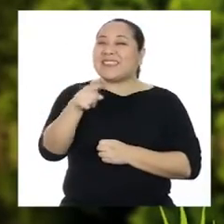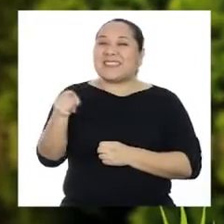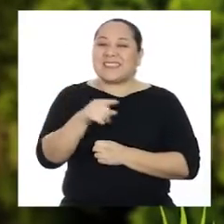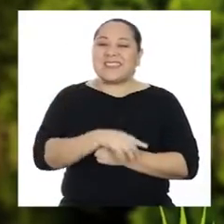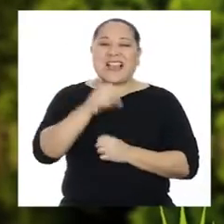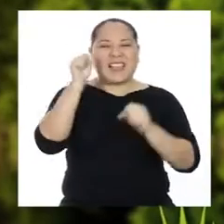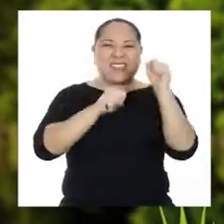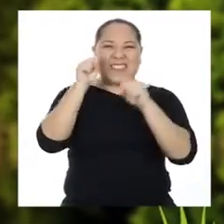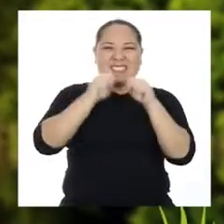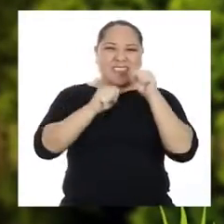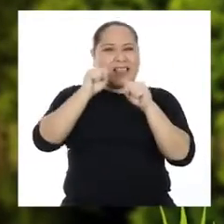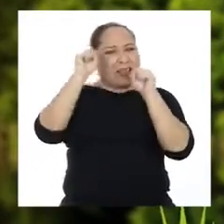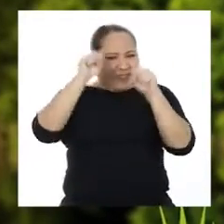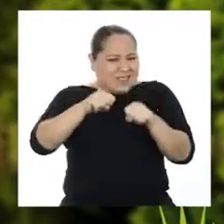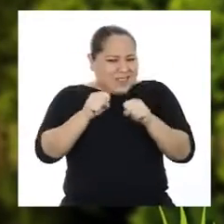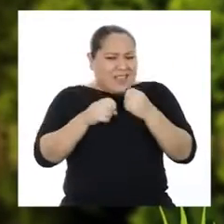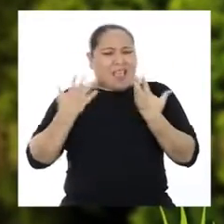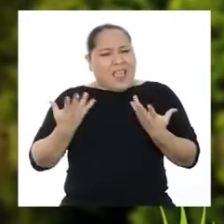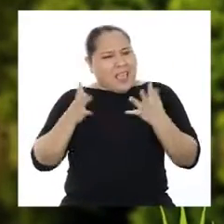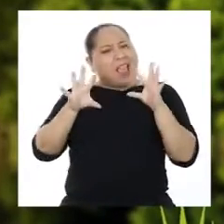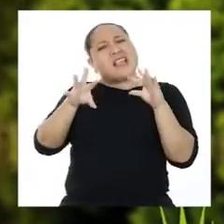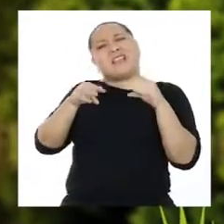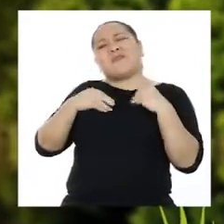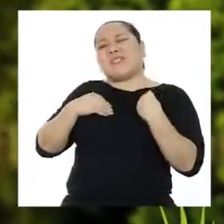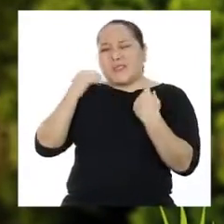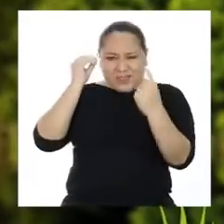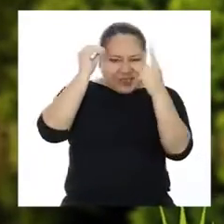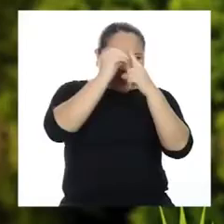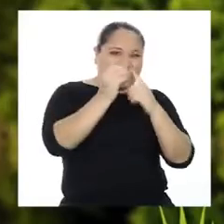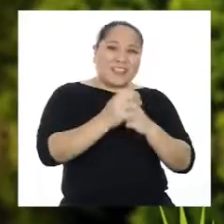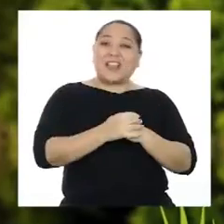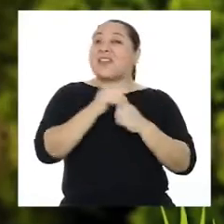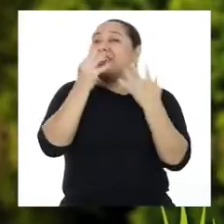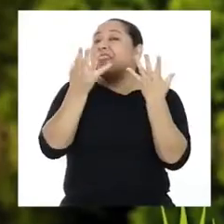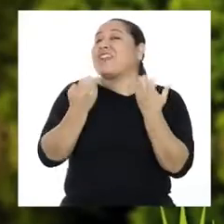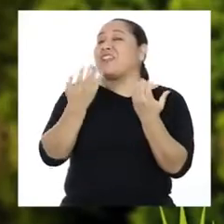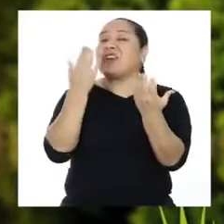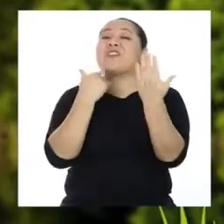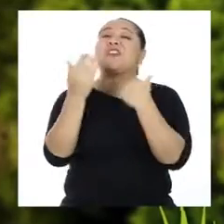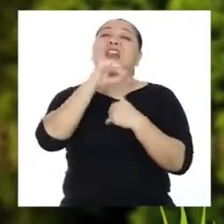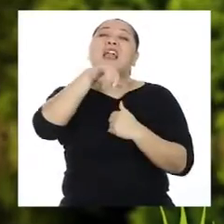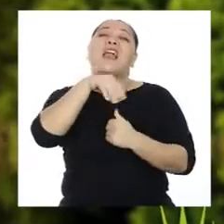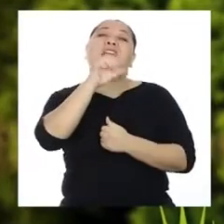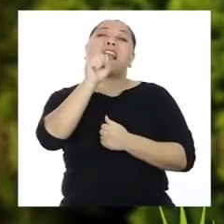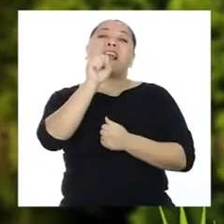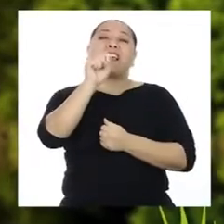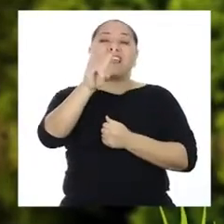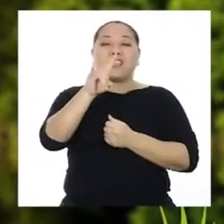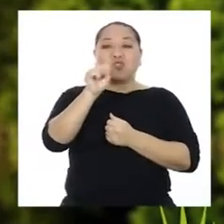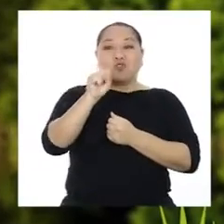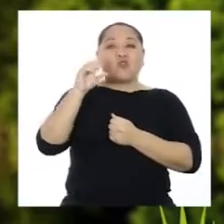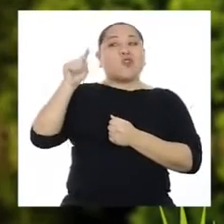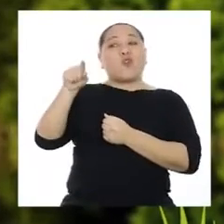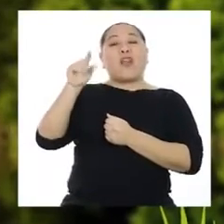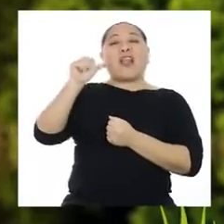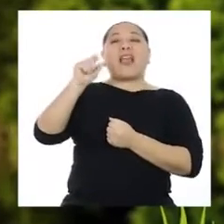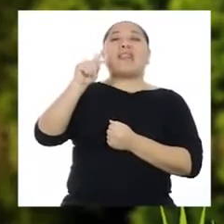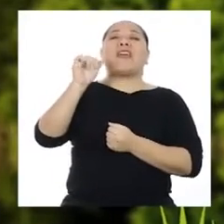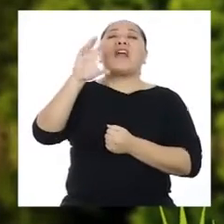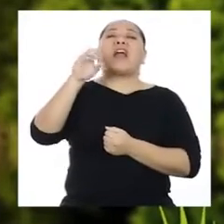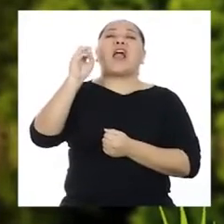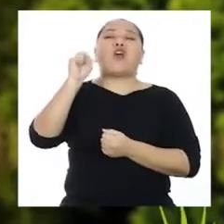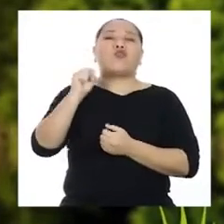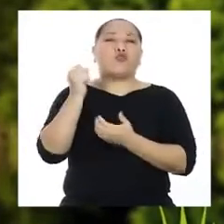y niños! ¡Sí! ¡Claro que aceptamos el desafío! Quiero convocar a Jesús de Catacaos